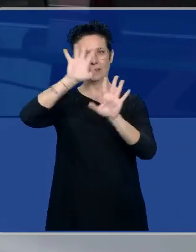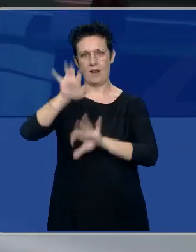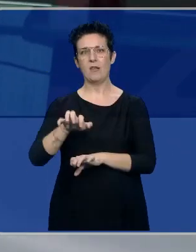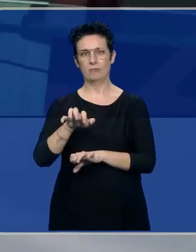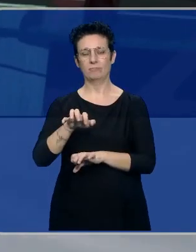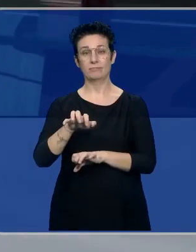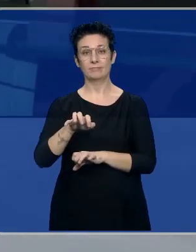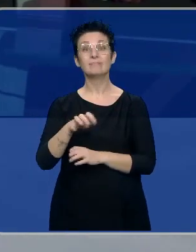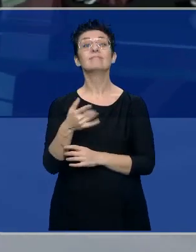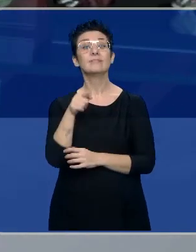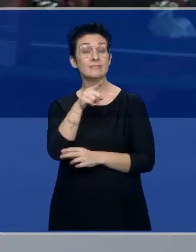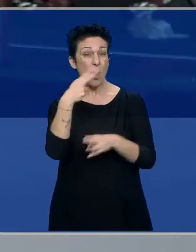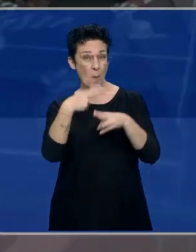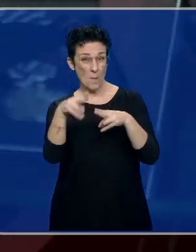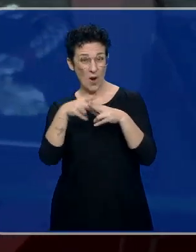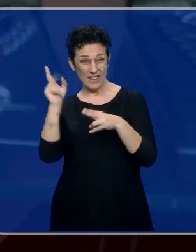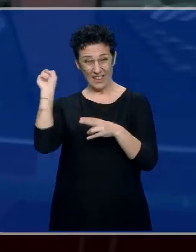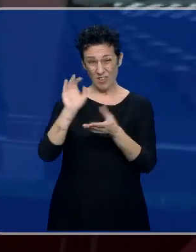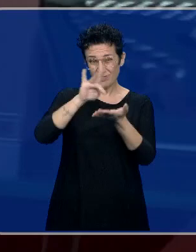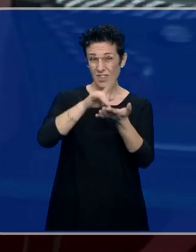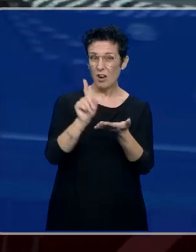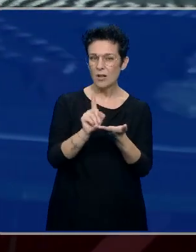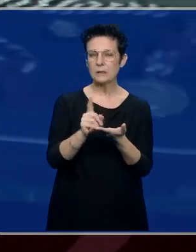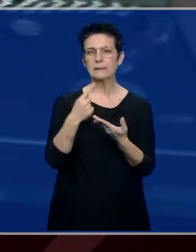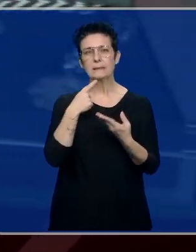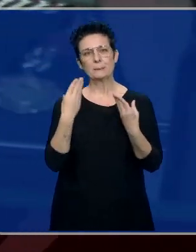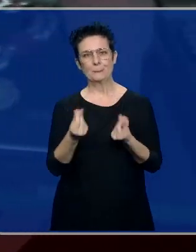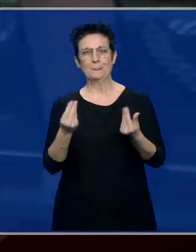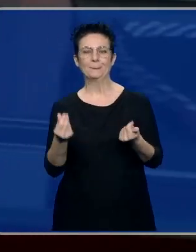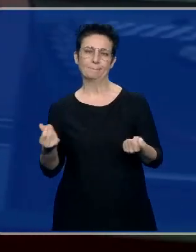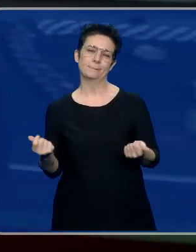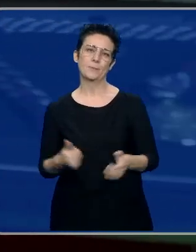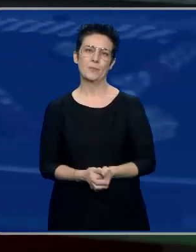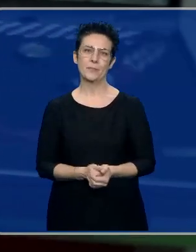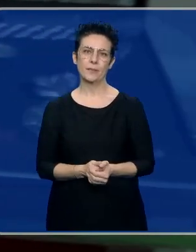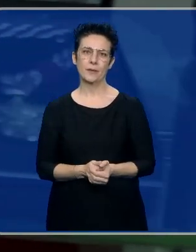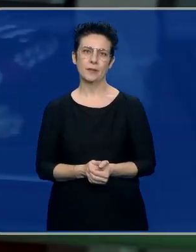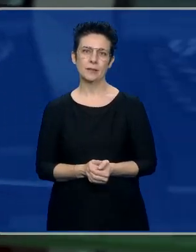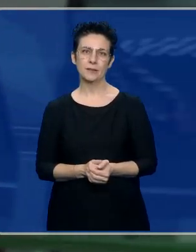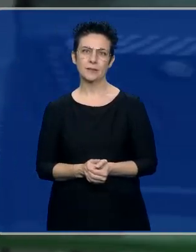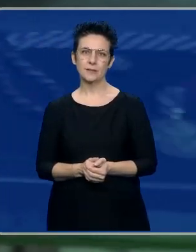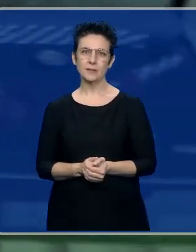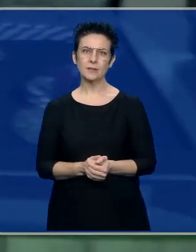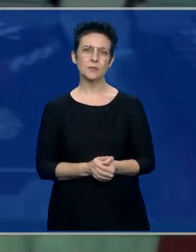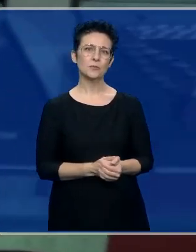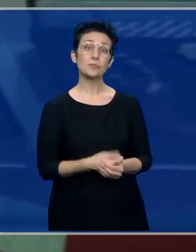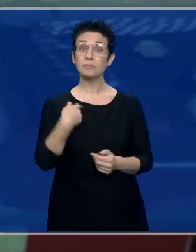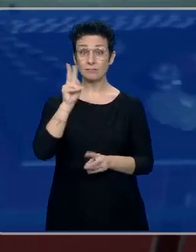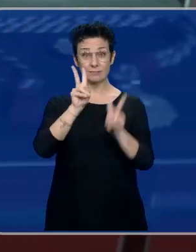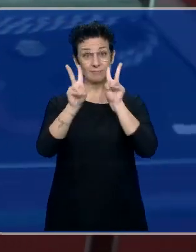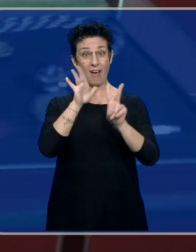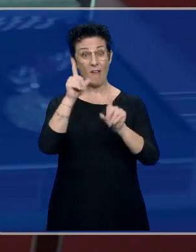y León. Y entonces, que los políticos no estén a esa altura, dice muy poco de ellos. Pues, mientras vemos